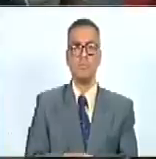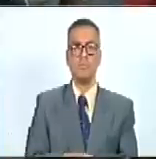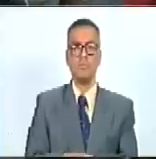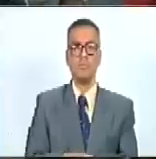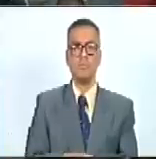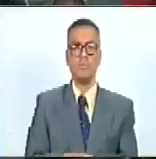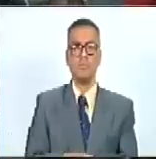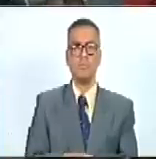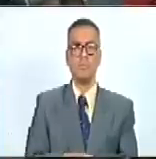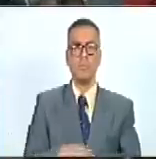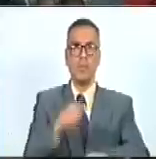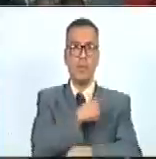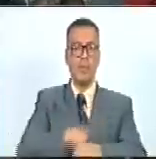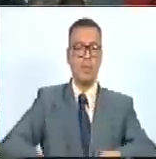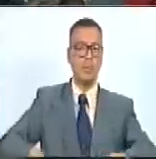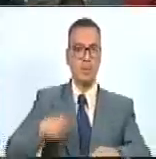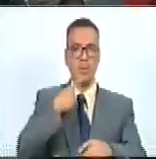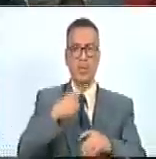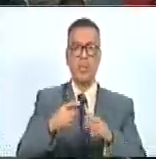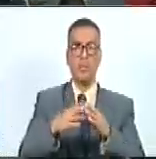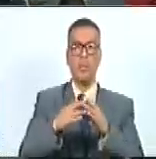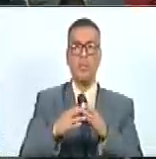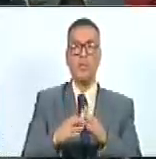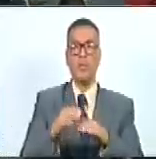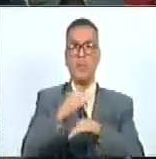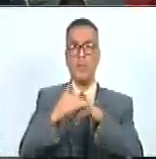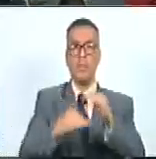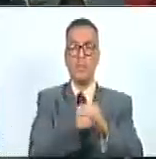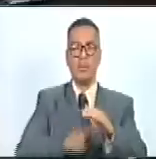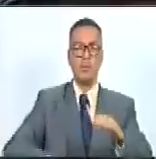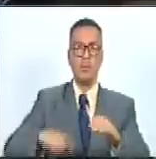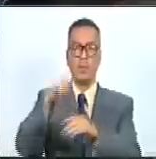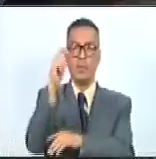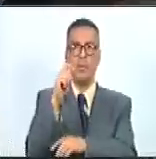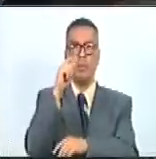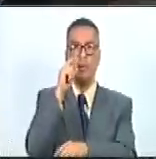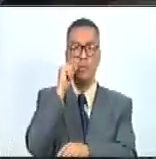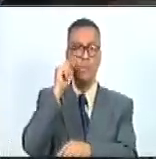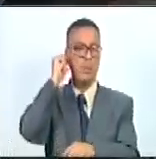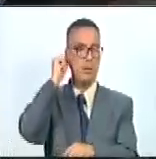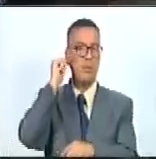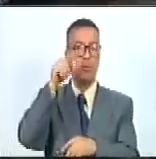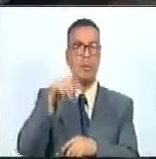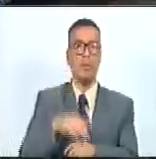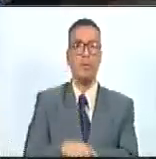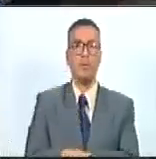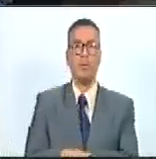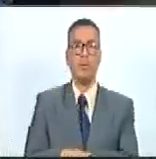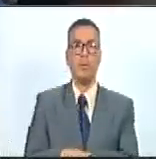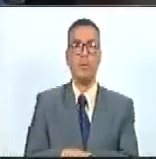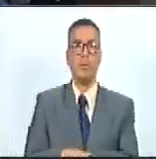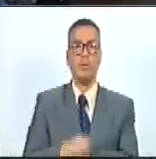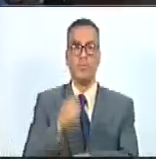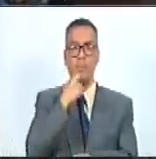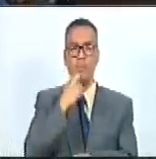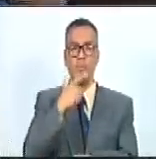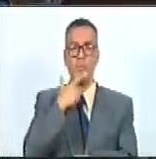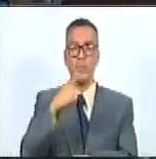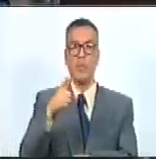señor Presidente vicepresidente diputado diputado secretaria hermosa